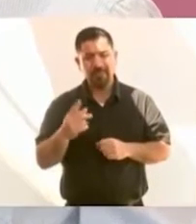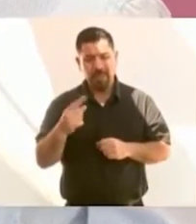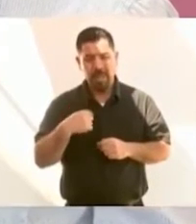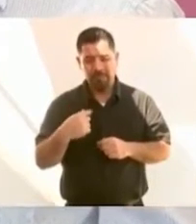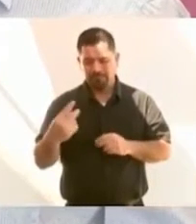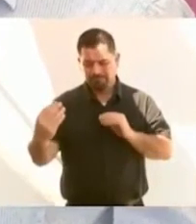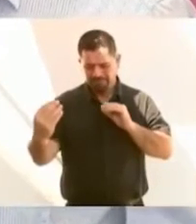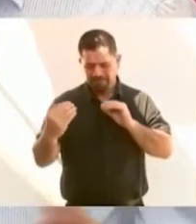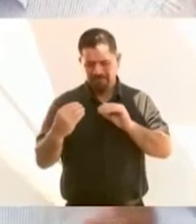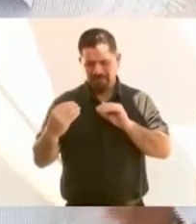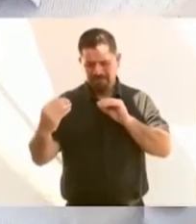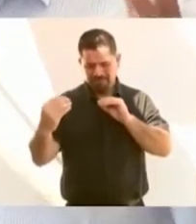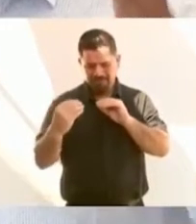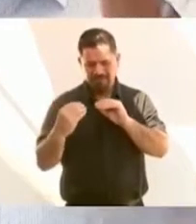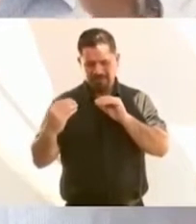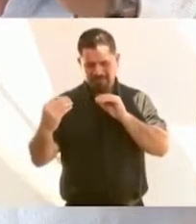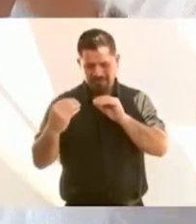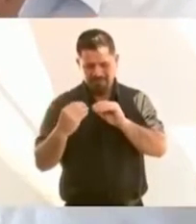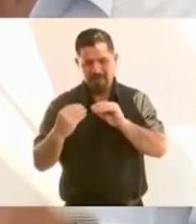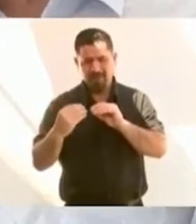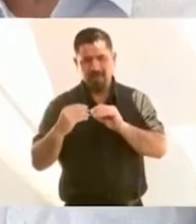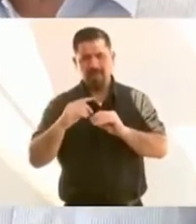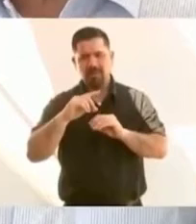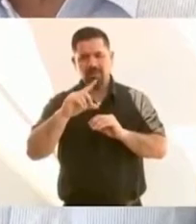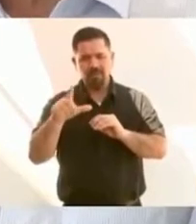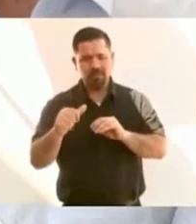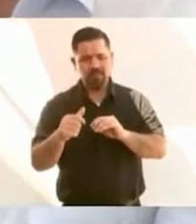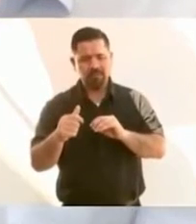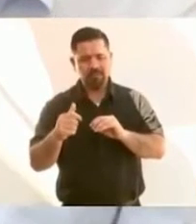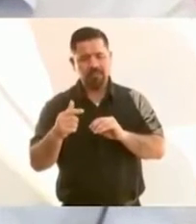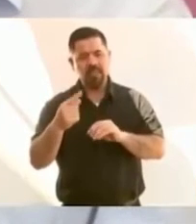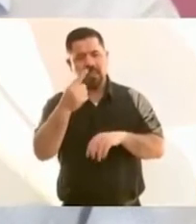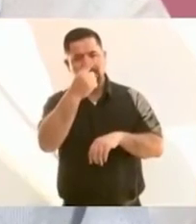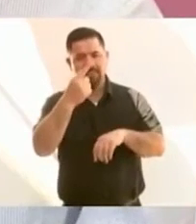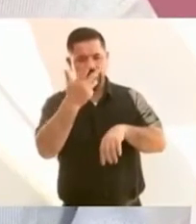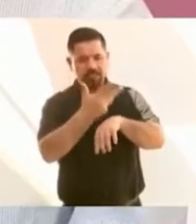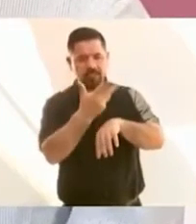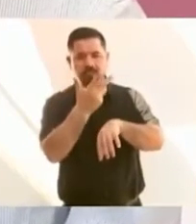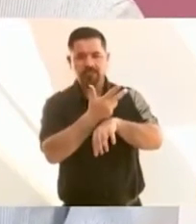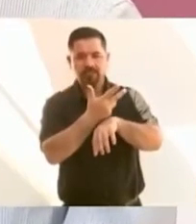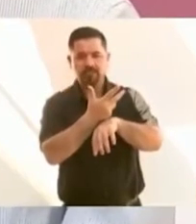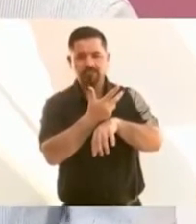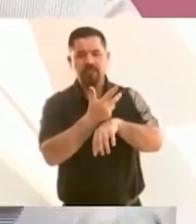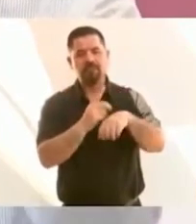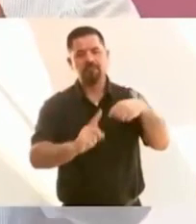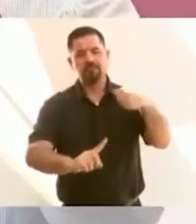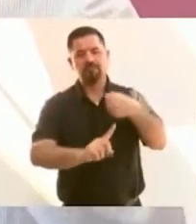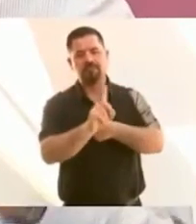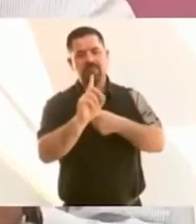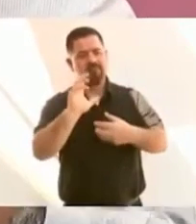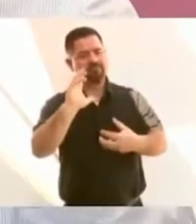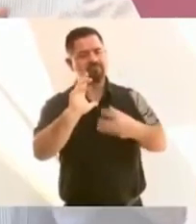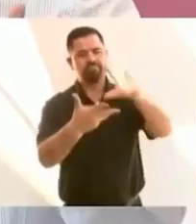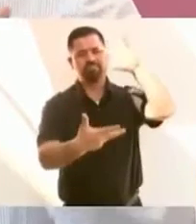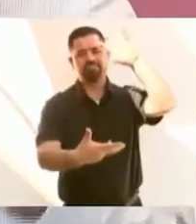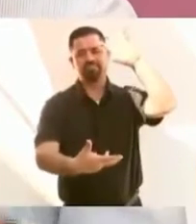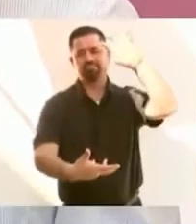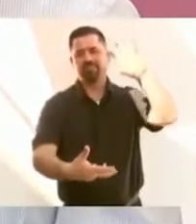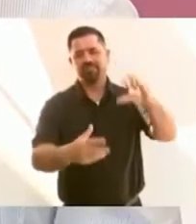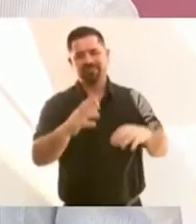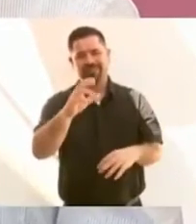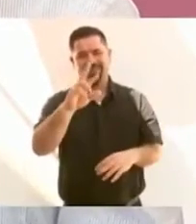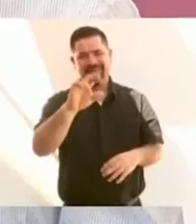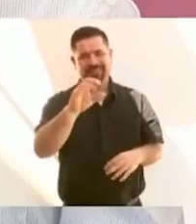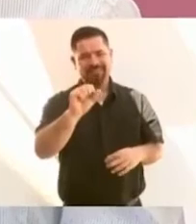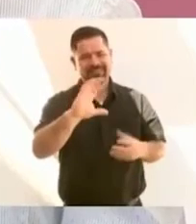vino la crisis en Estados Unidos, que desgraciadamente están enfrentando,